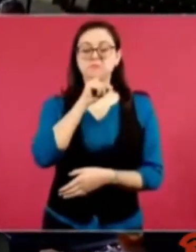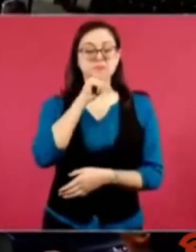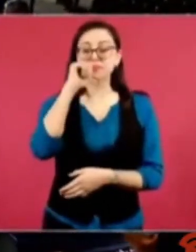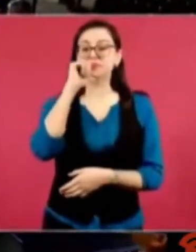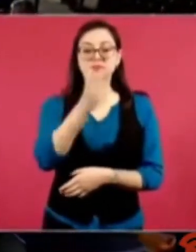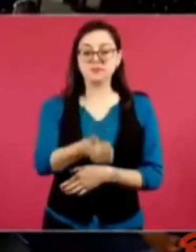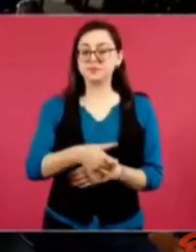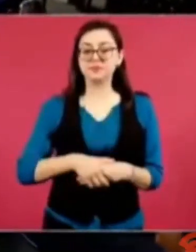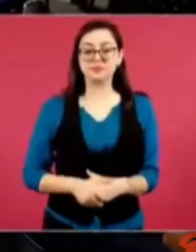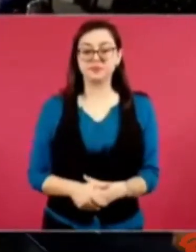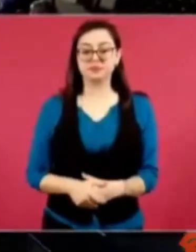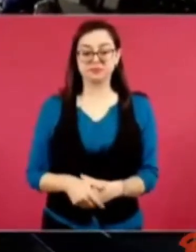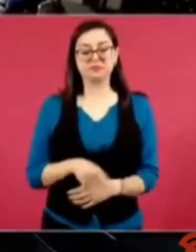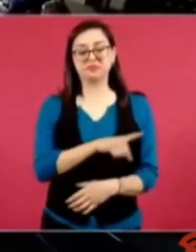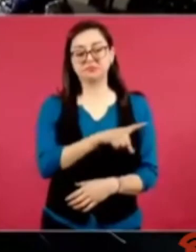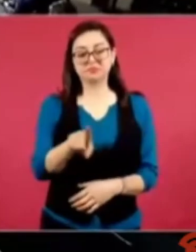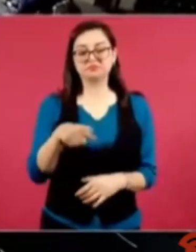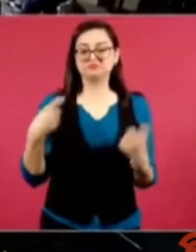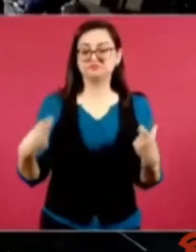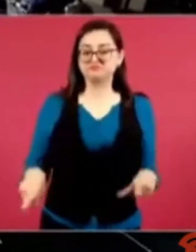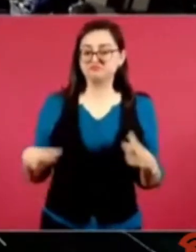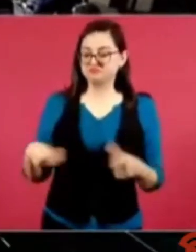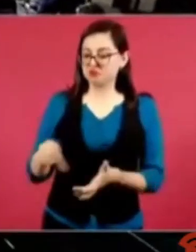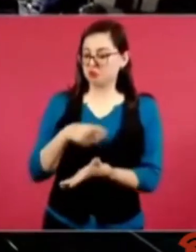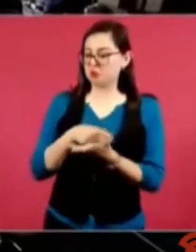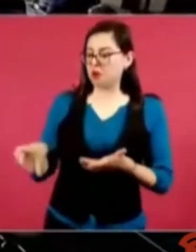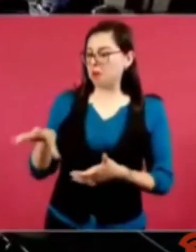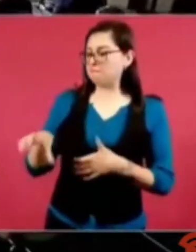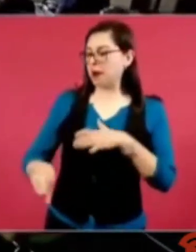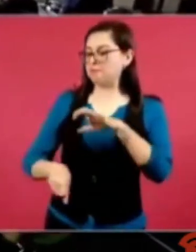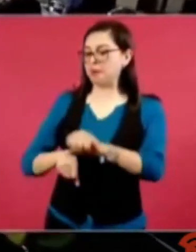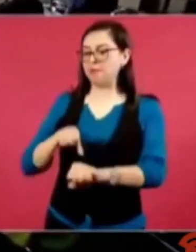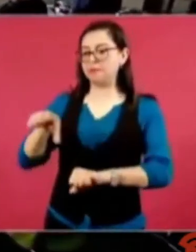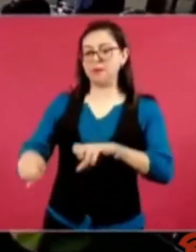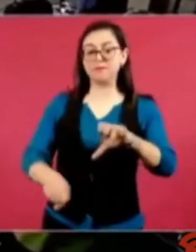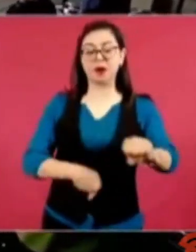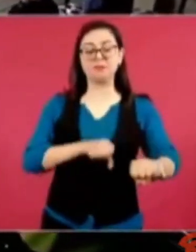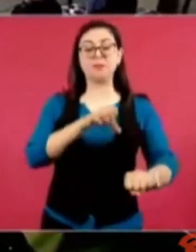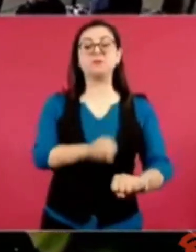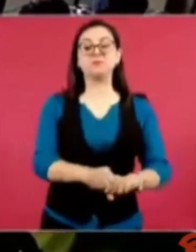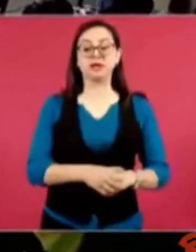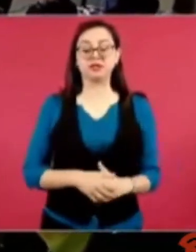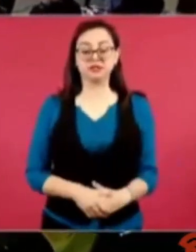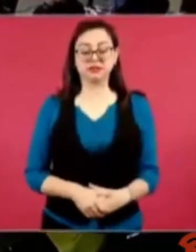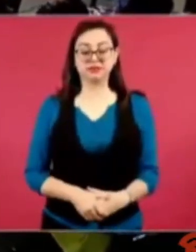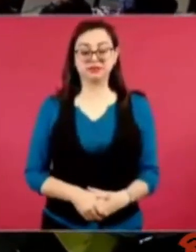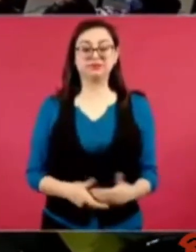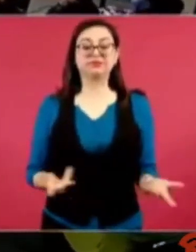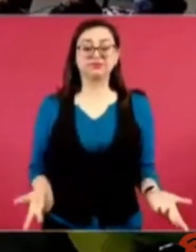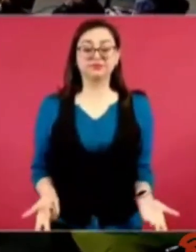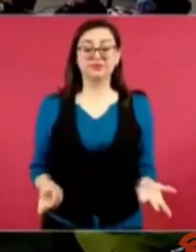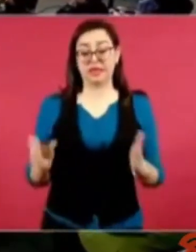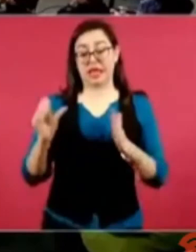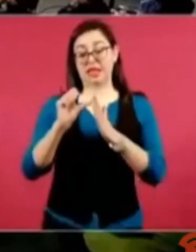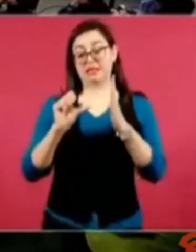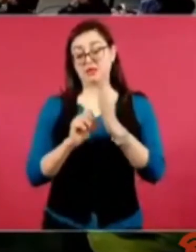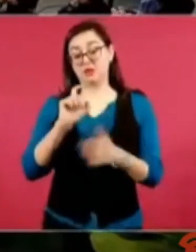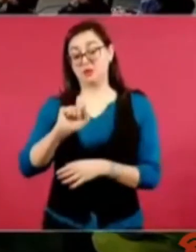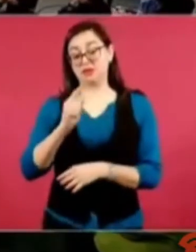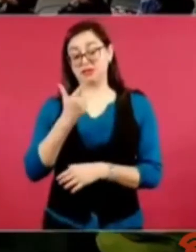es de quien la acaparó después de que reformaron el artículo 27